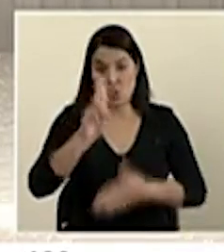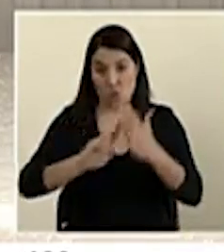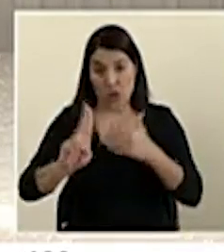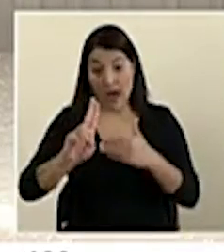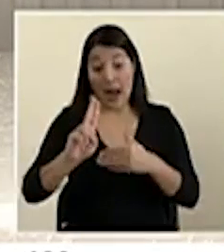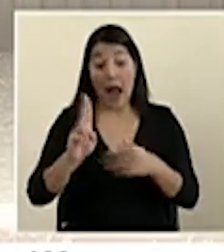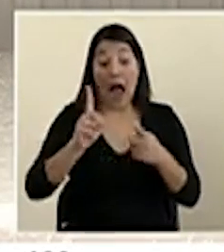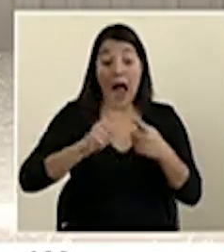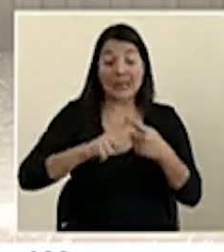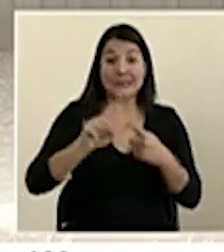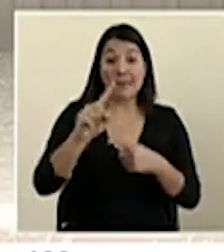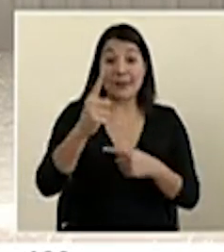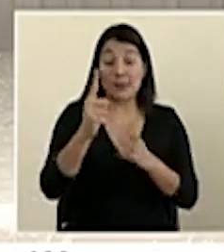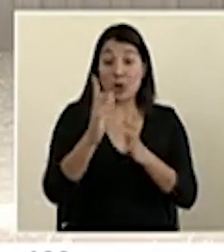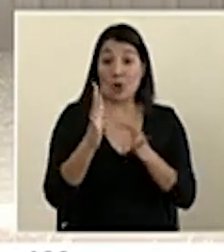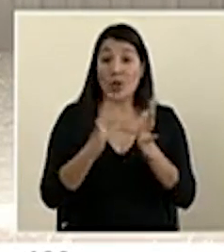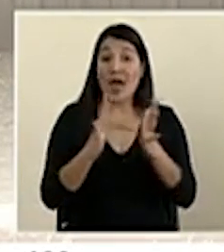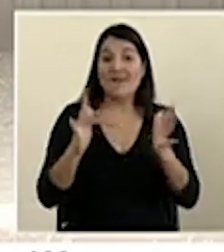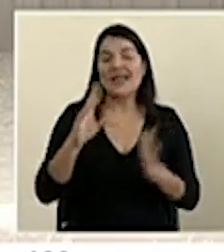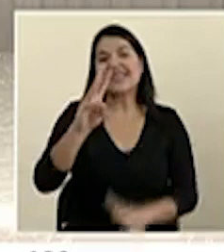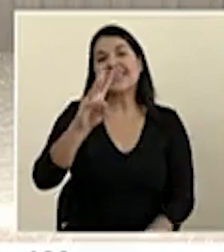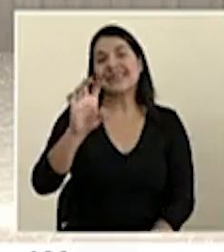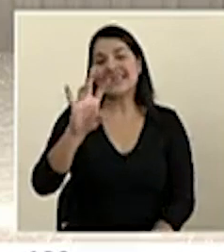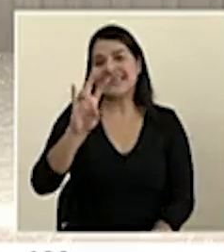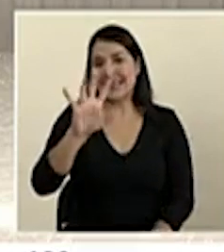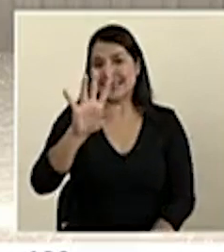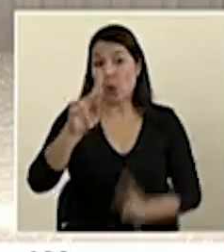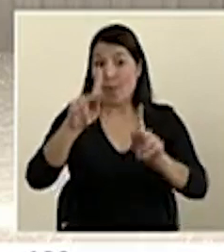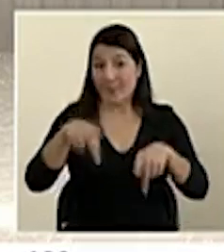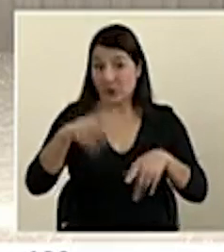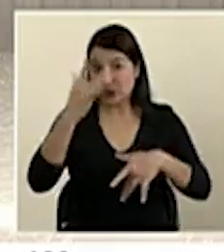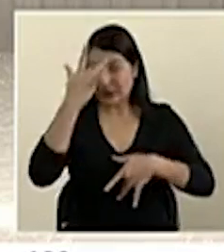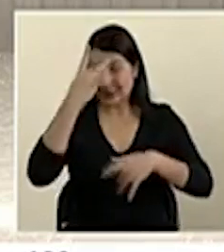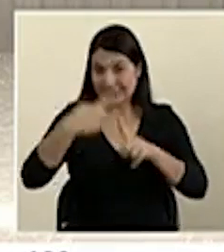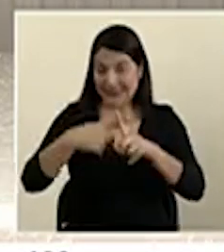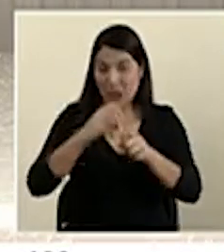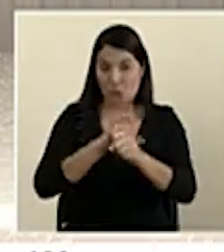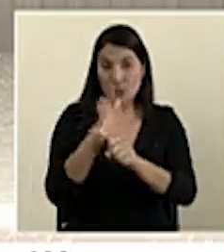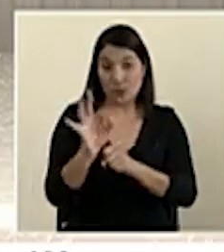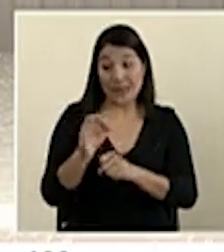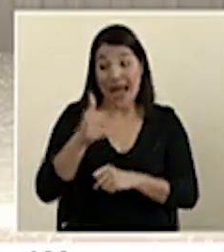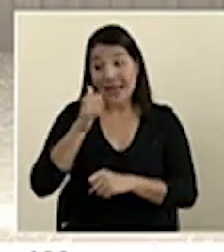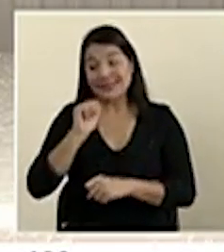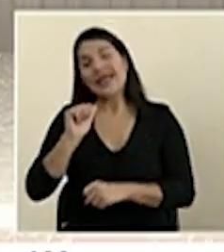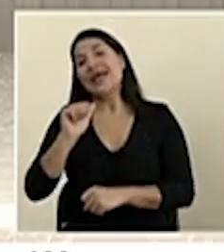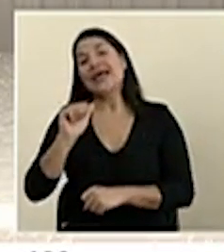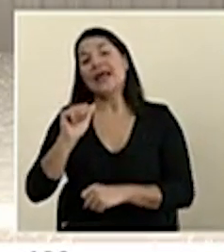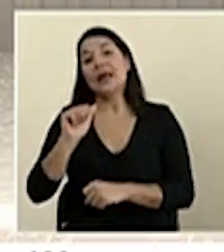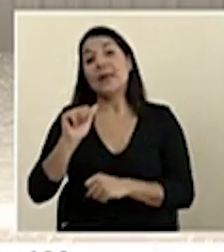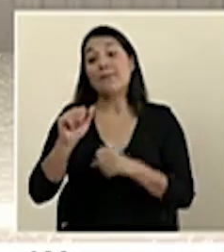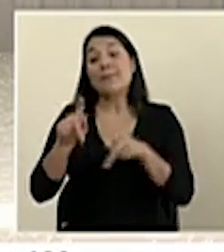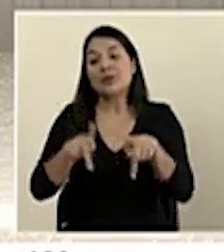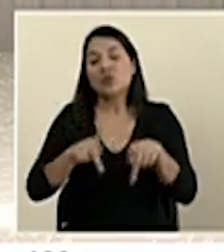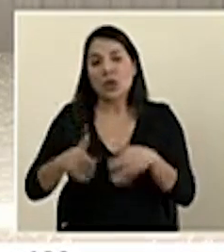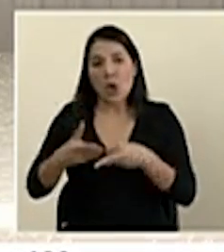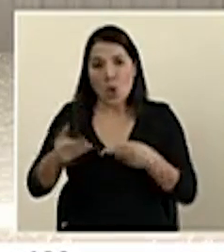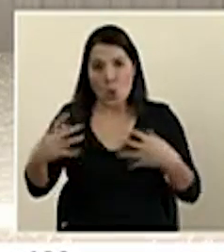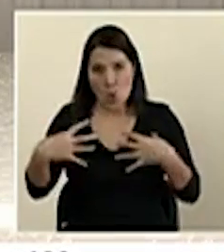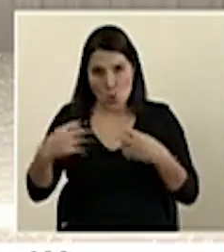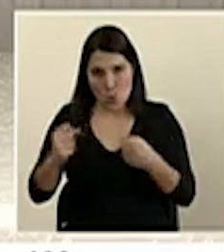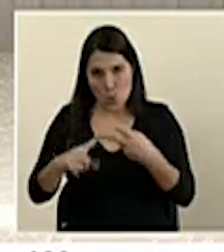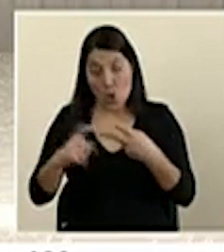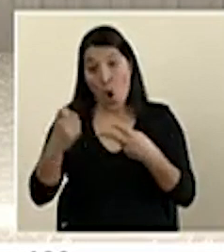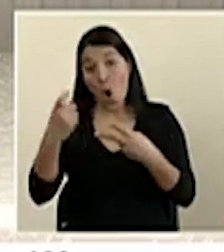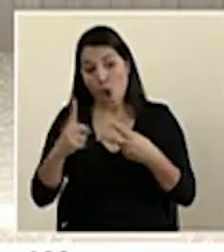personas confirmadas por COVID-19. Hasta los datos de ayer habían 150 personas recuperadas, 6 fallecidas y 11 hospitalizadas. De esta